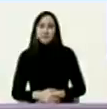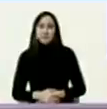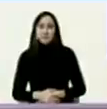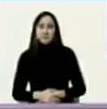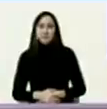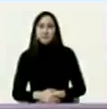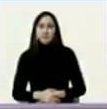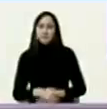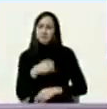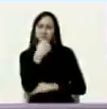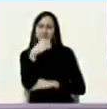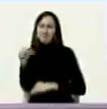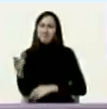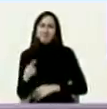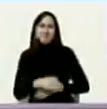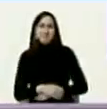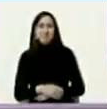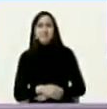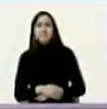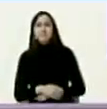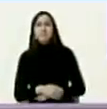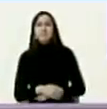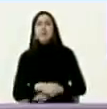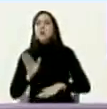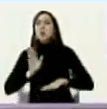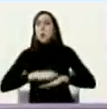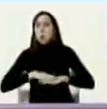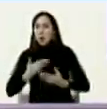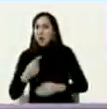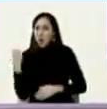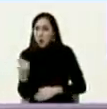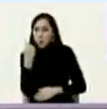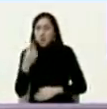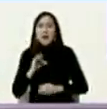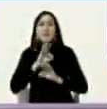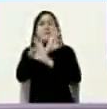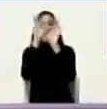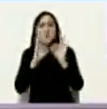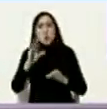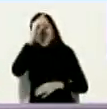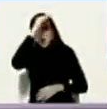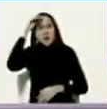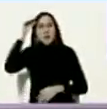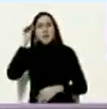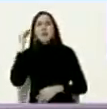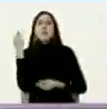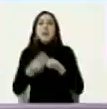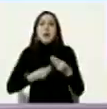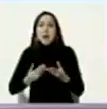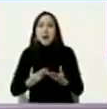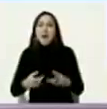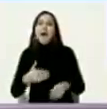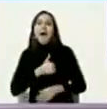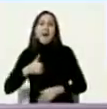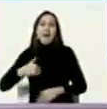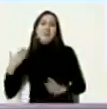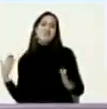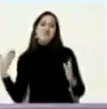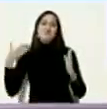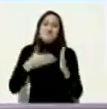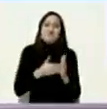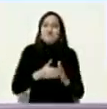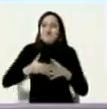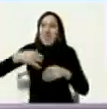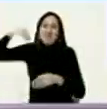patearon la mesa porque la única opción que manejaba Donald Trump era el golpe de estado el derrocamiento el